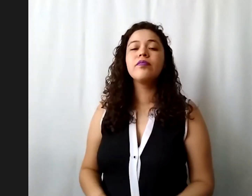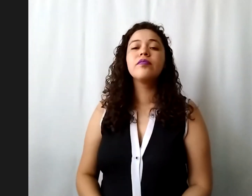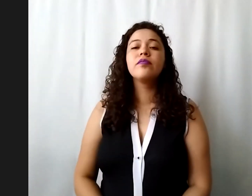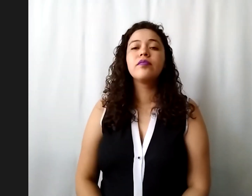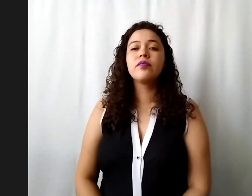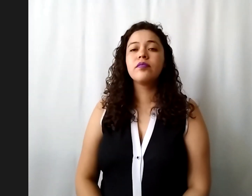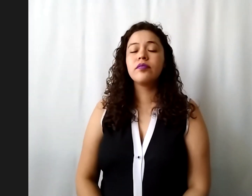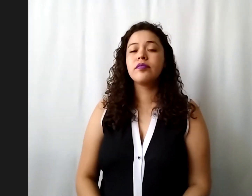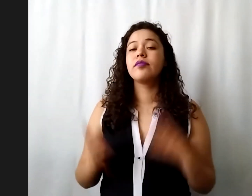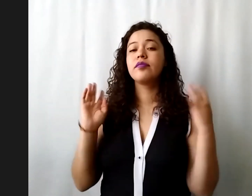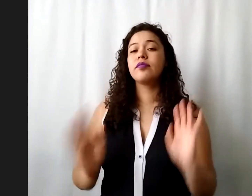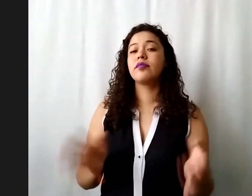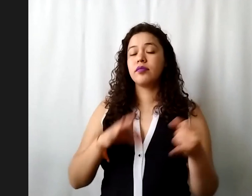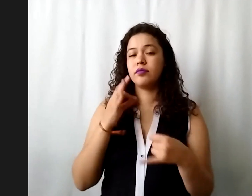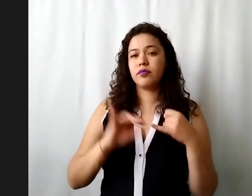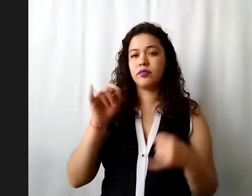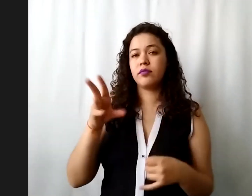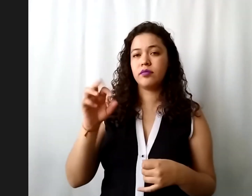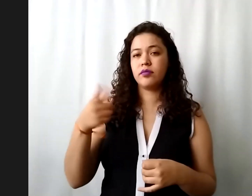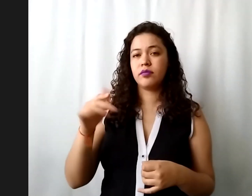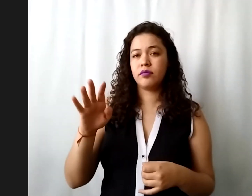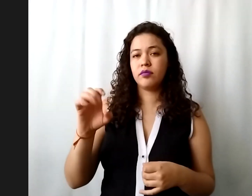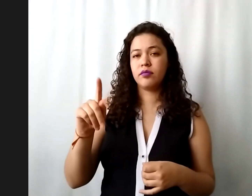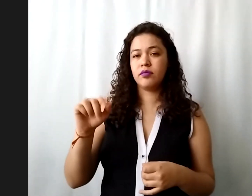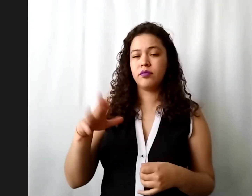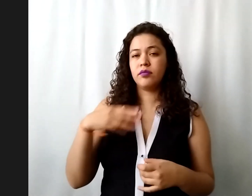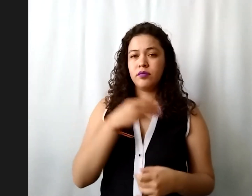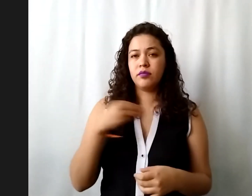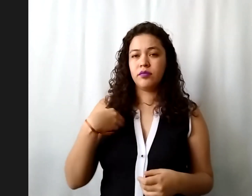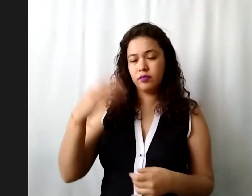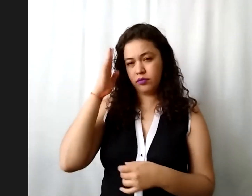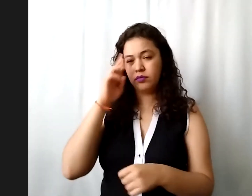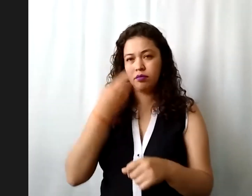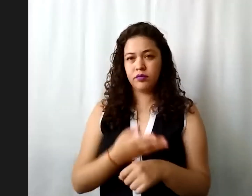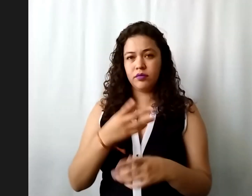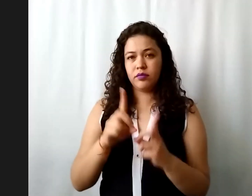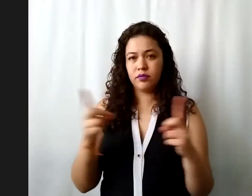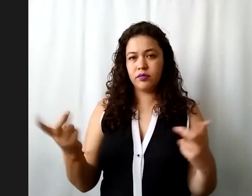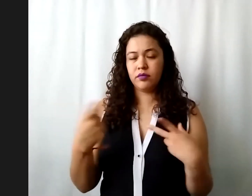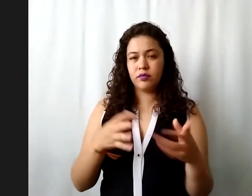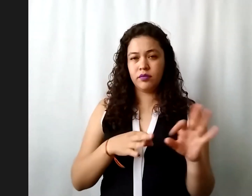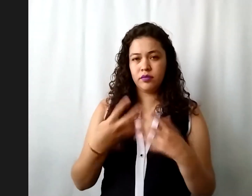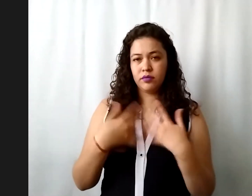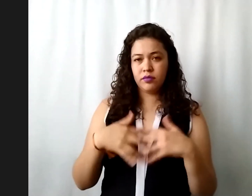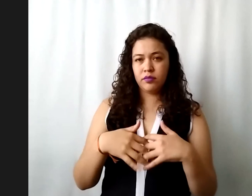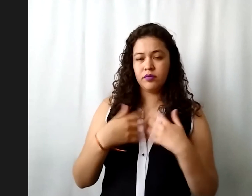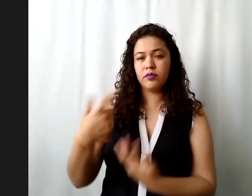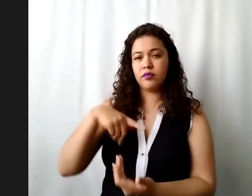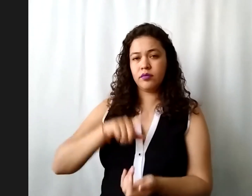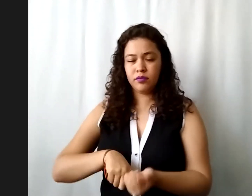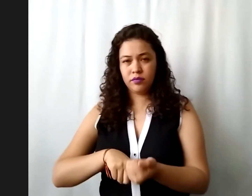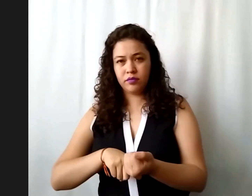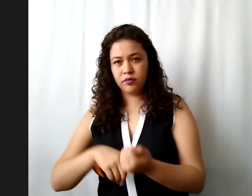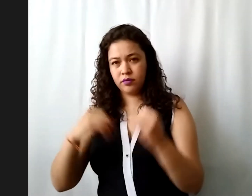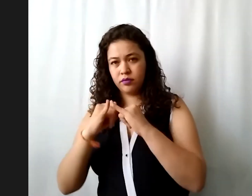y por último de Jorge Castro Cuautle ¿los miembros del patronato pueden desarrollar una función dentro de la institución con remuneración?